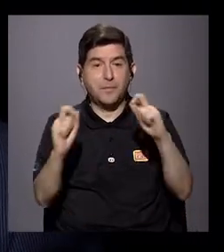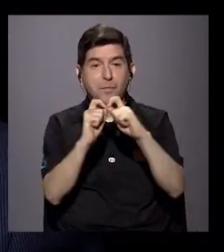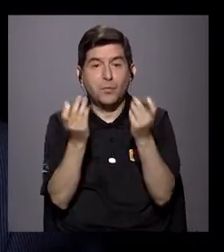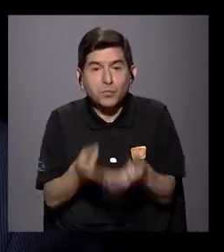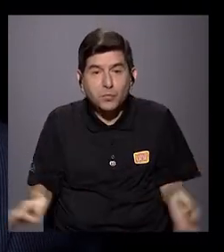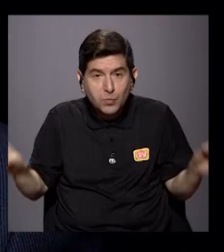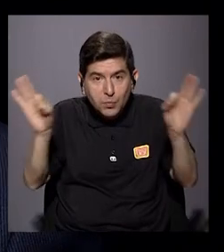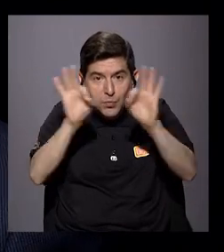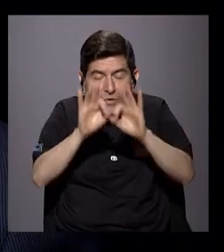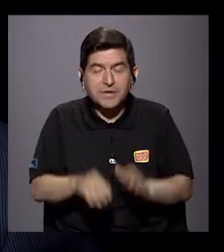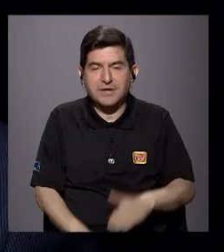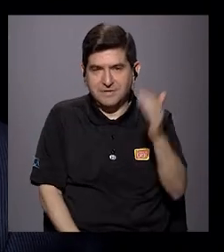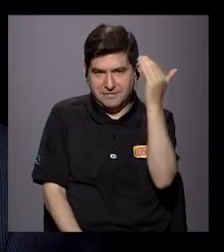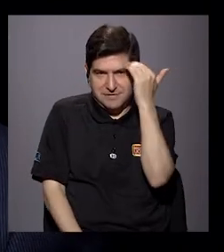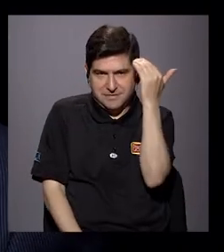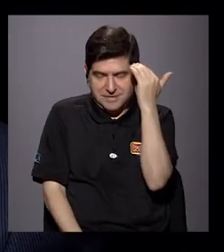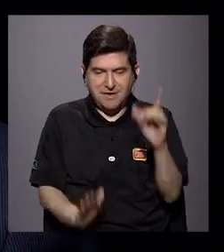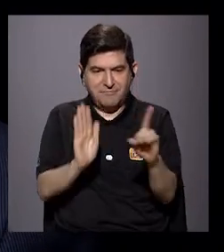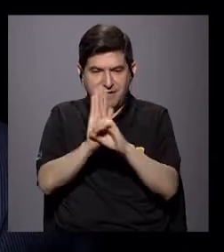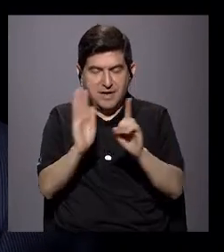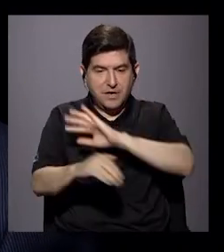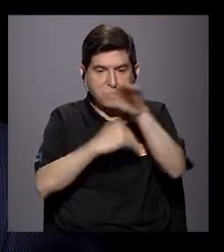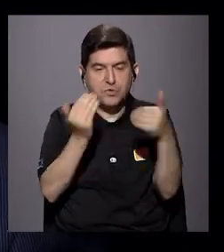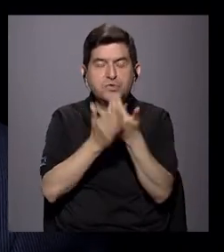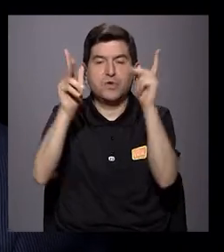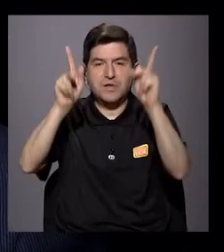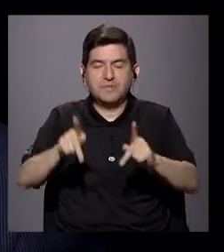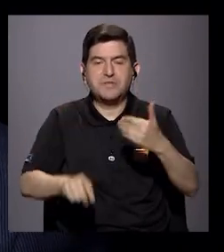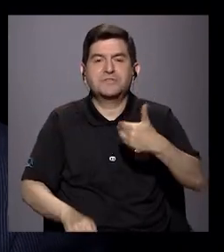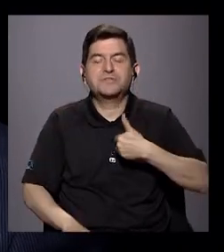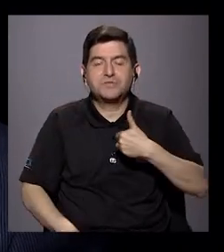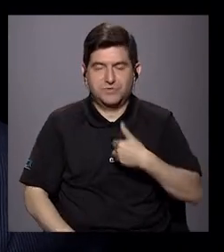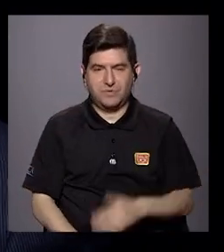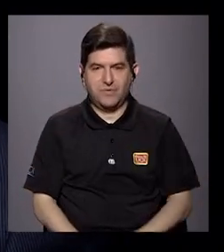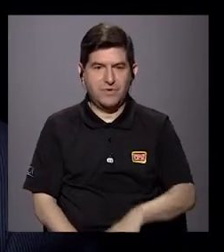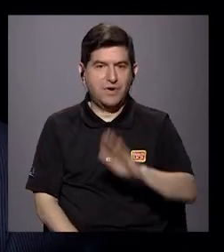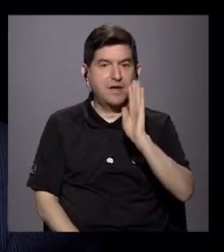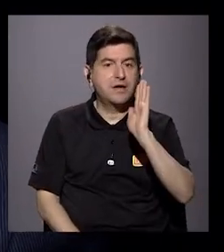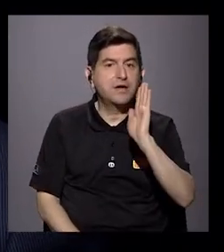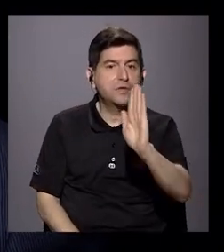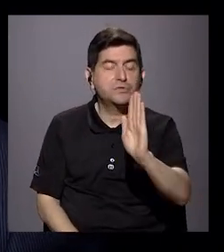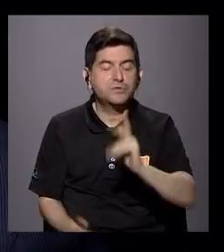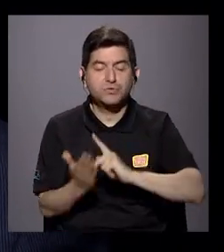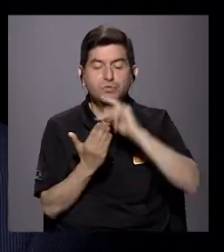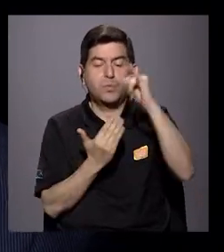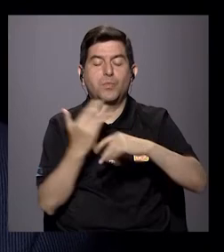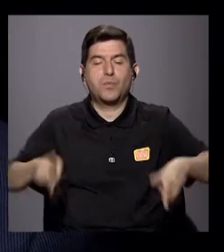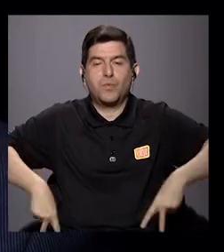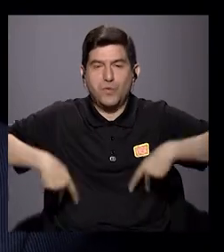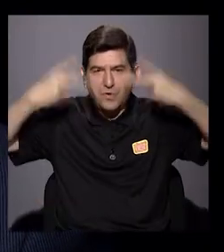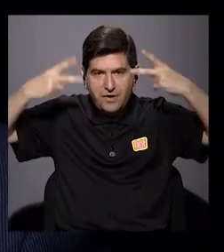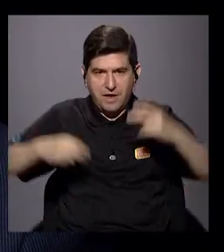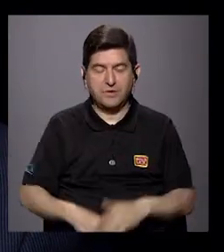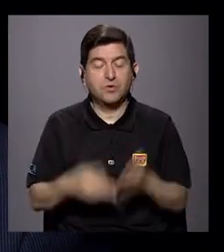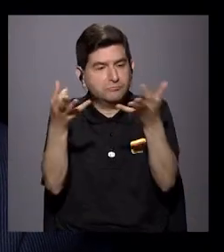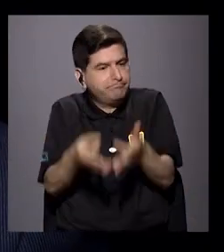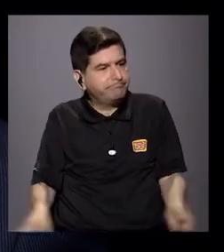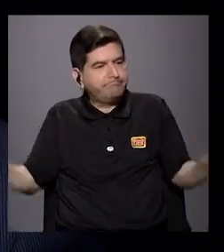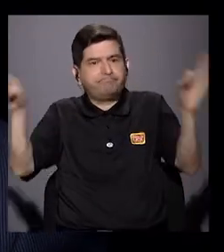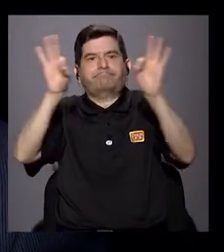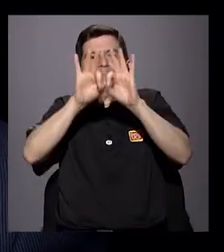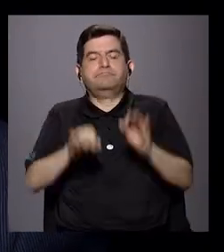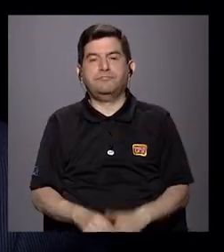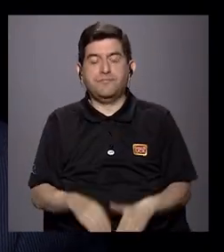reconocer cuáles son los derechos que toda persona tiene, ¿verdad? En su proyecto de vida, eso es fundamental.